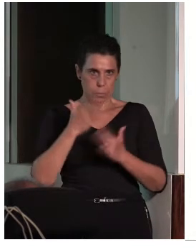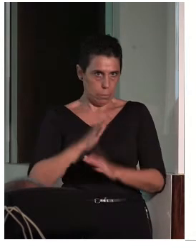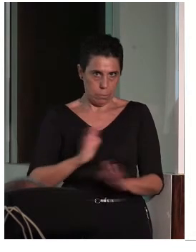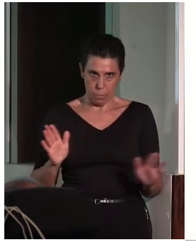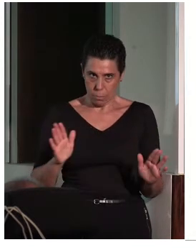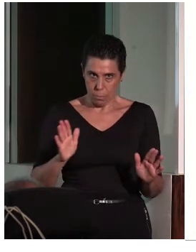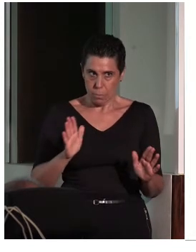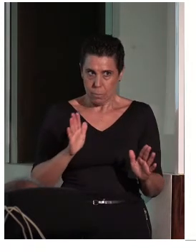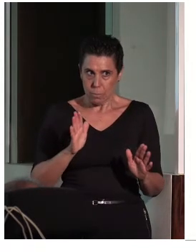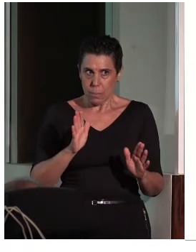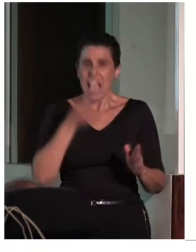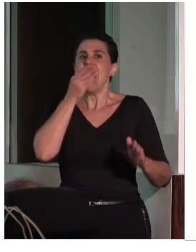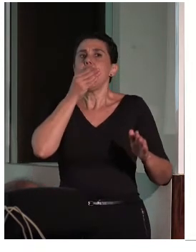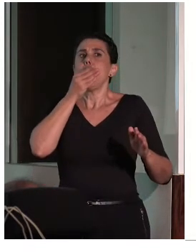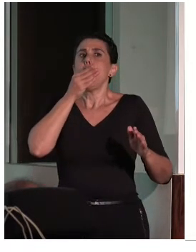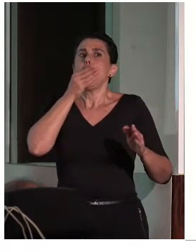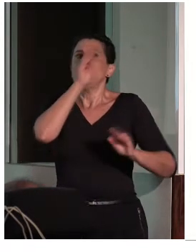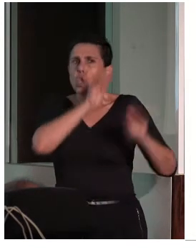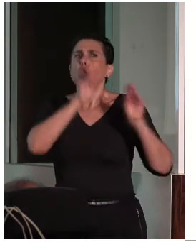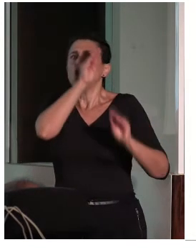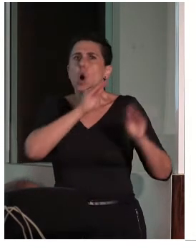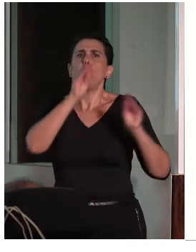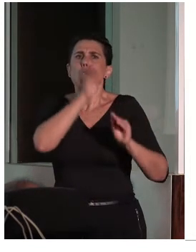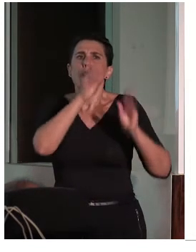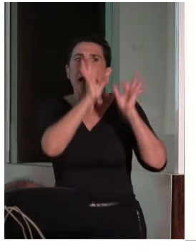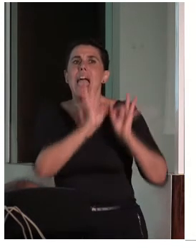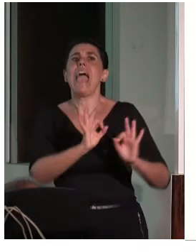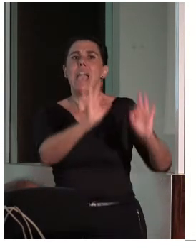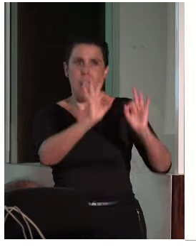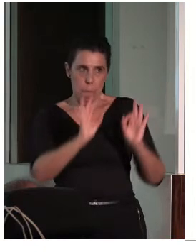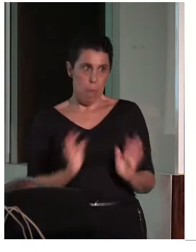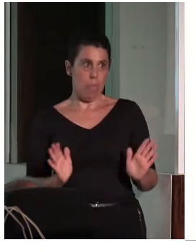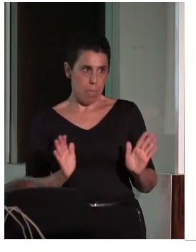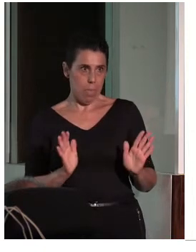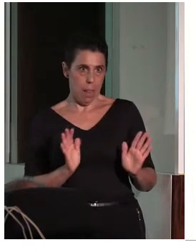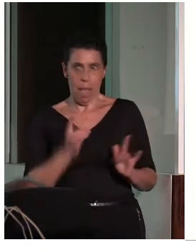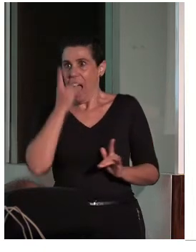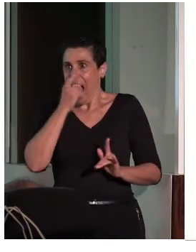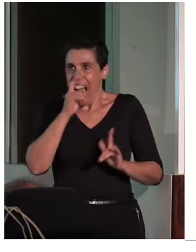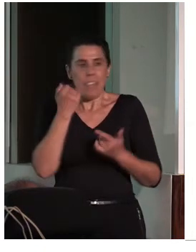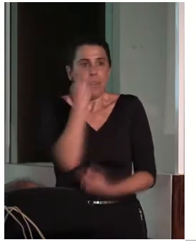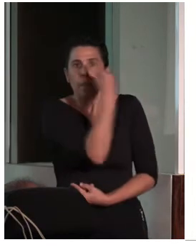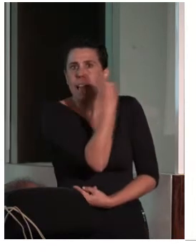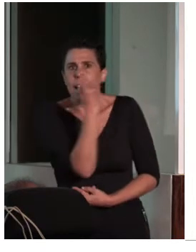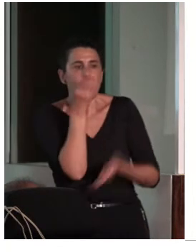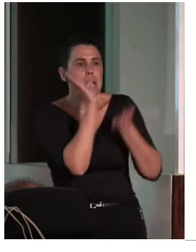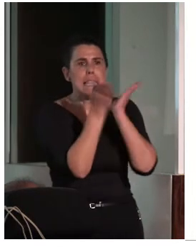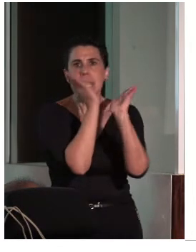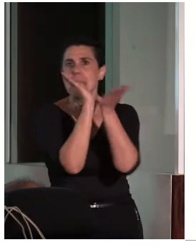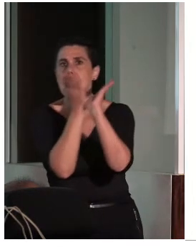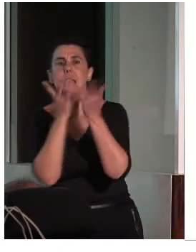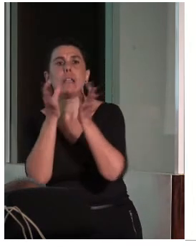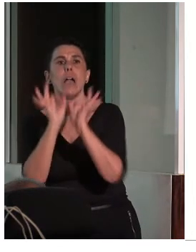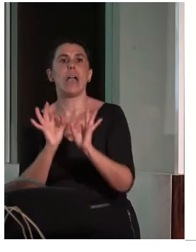Hay soluciones singulares, que requieren un tratamiento individual, singular y específico, y